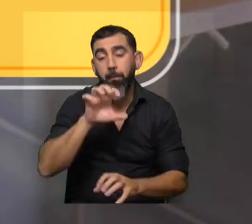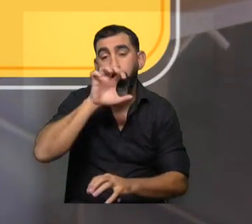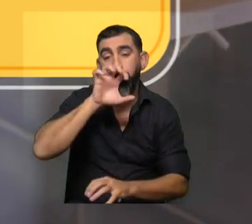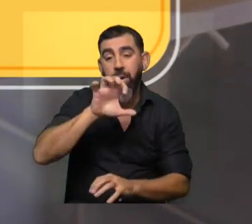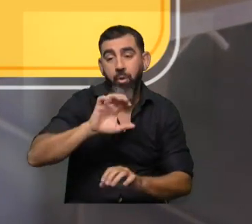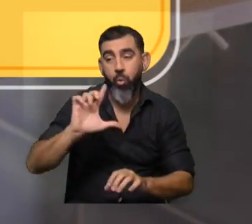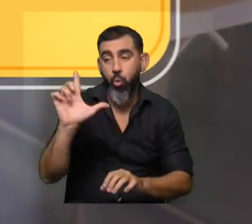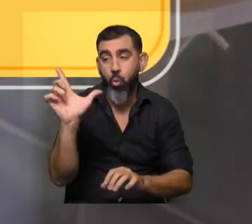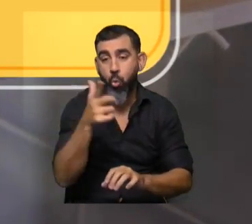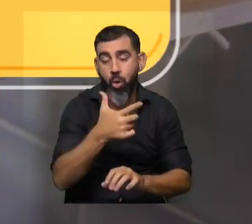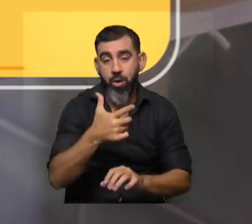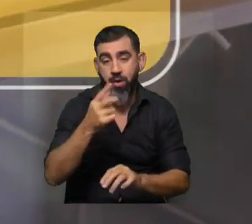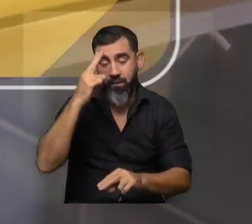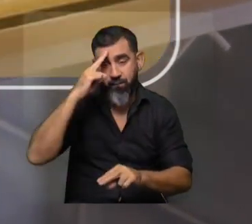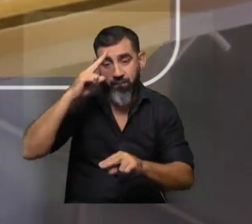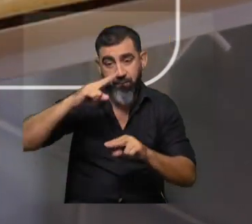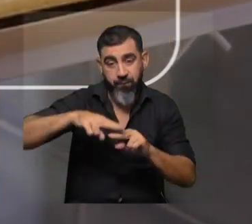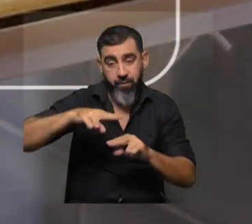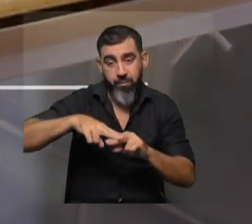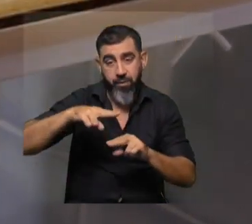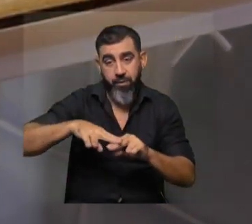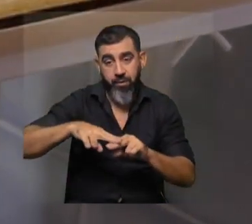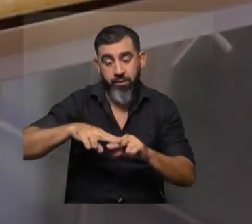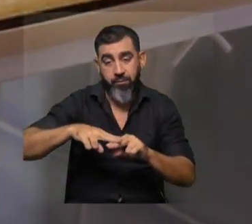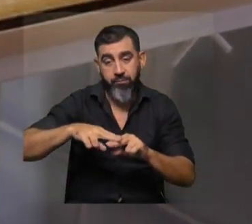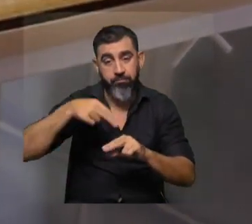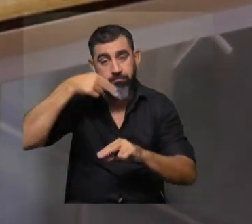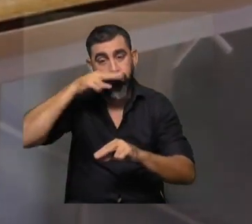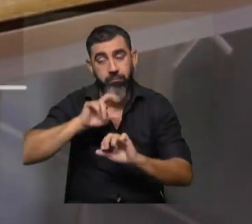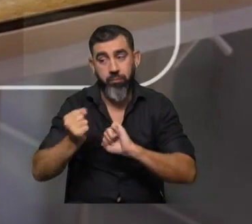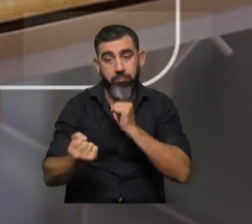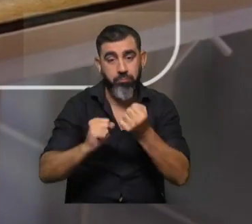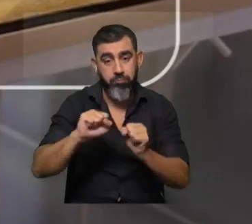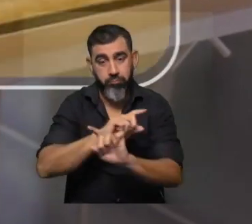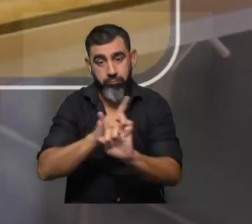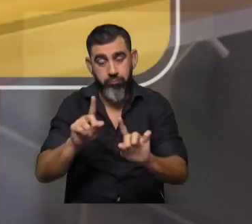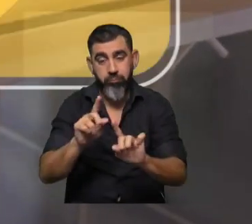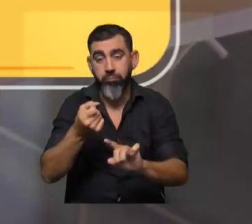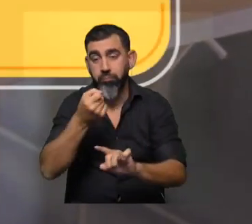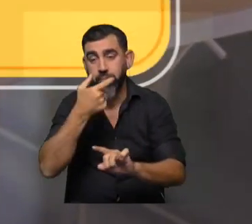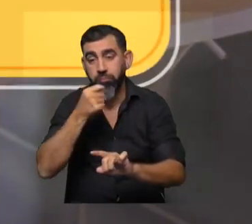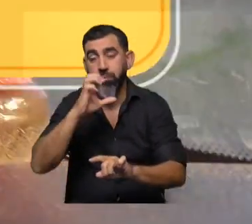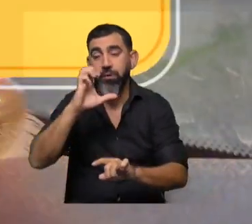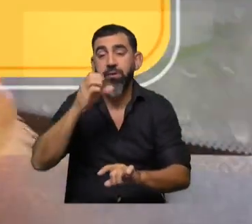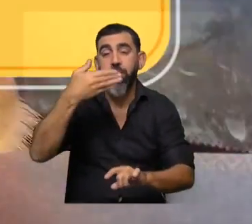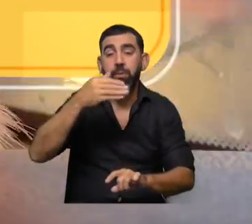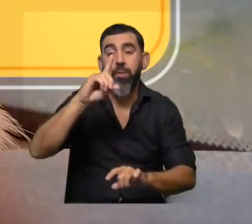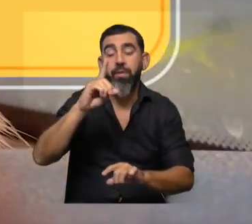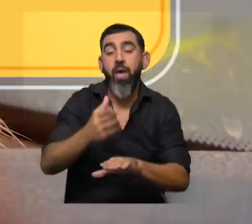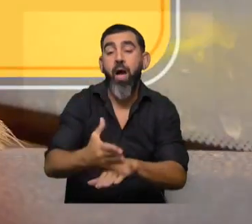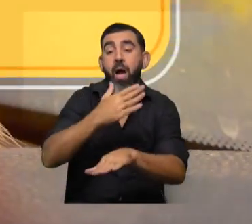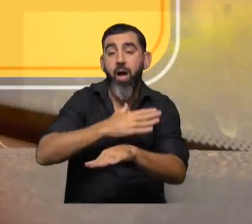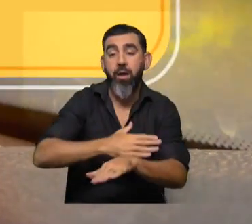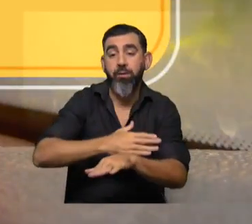que no tienen la patología etológica o comportamental de la ansiedad y administramos CBD previo a un test